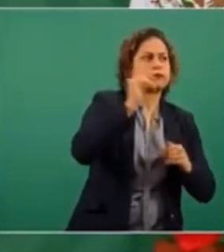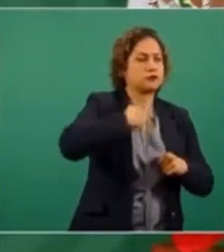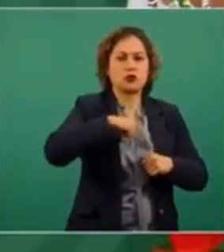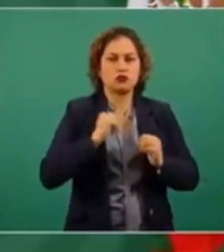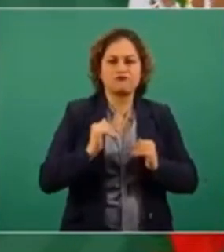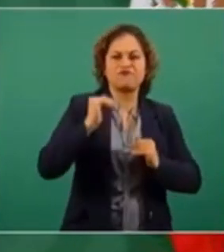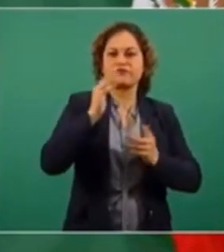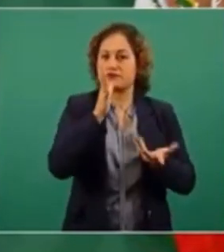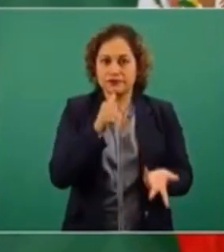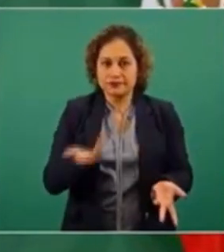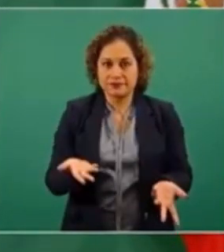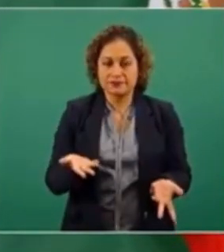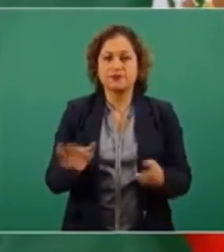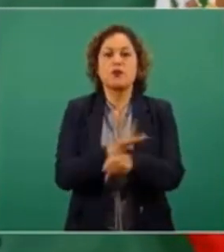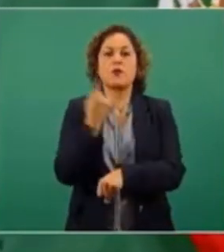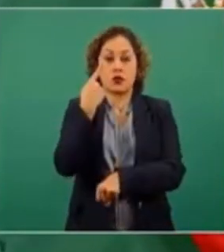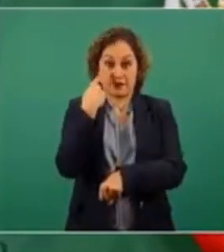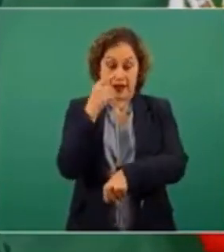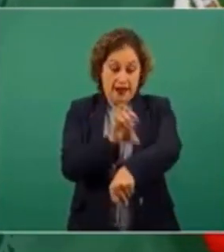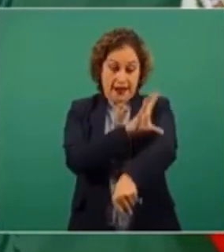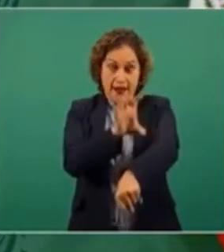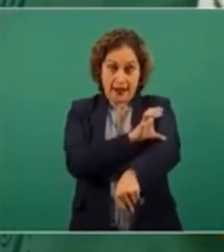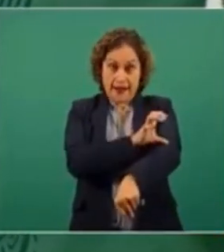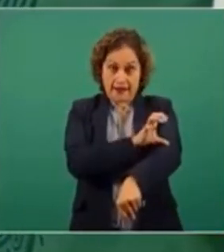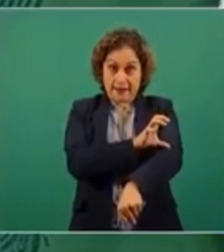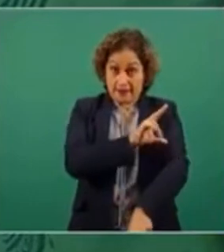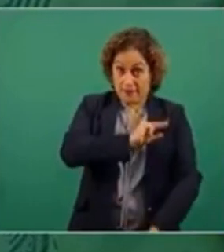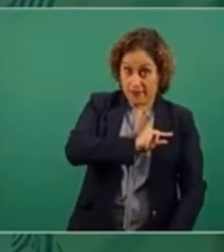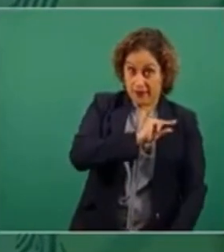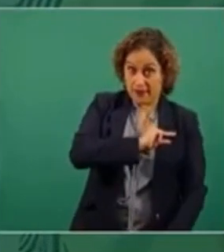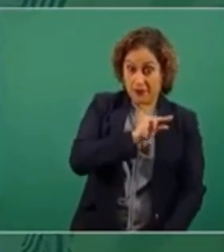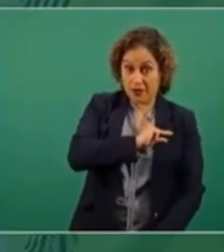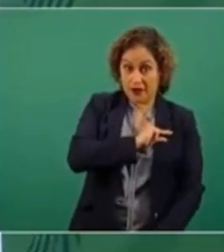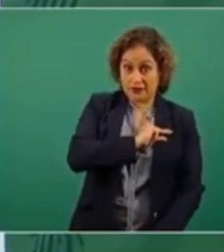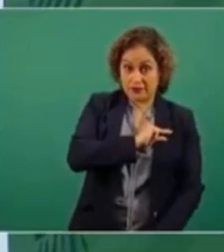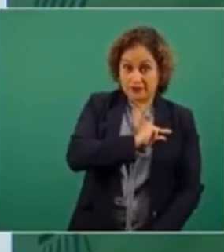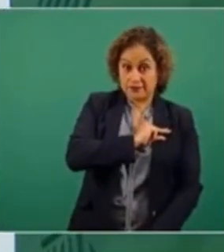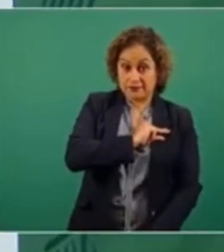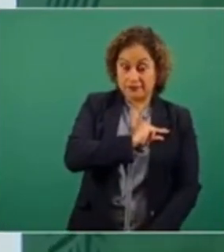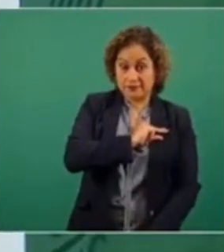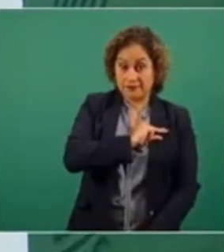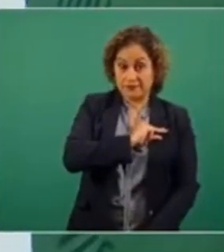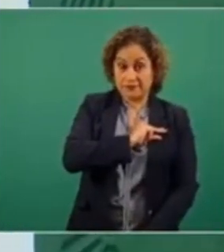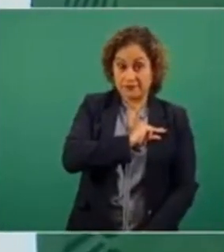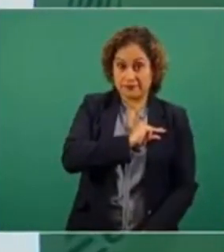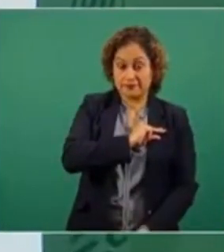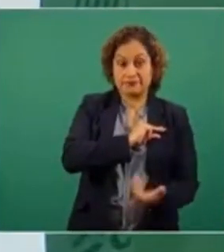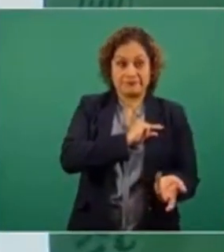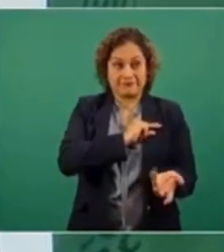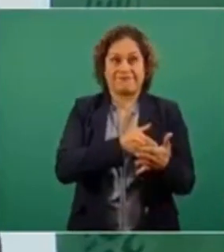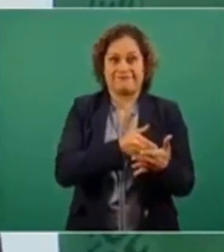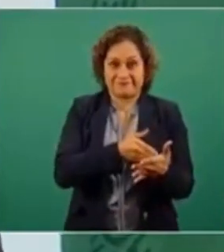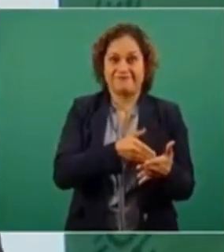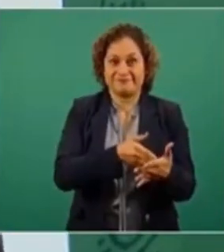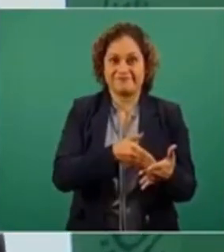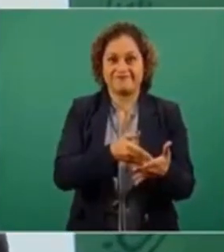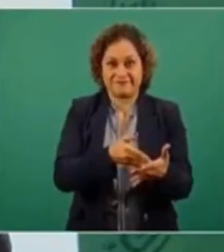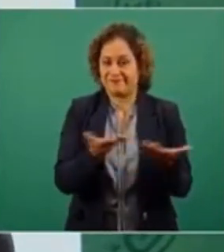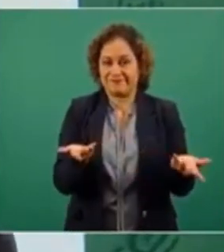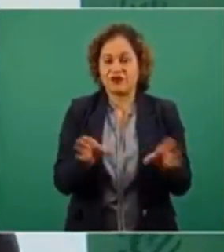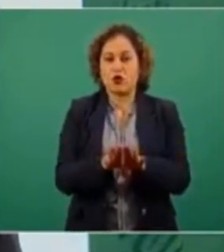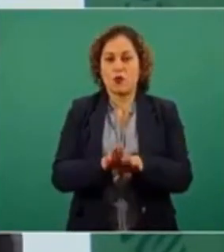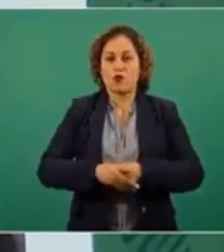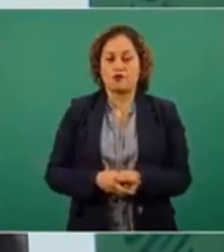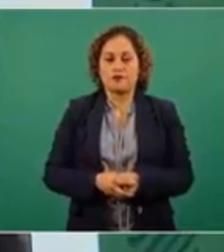de la energía eléctrica con los particulares no nos permite apoyar a las empresas